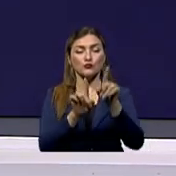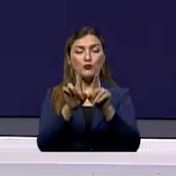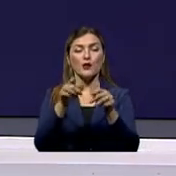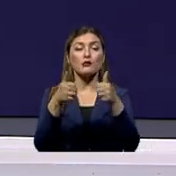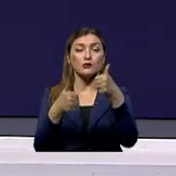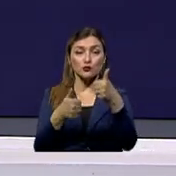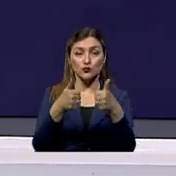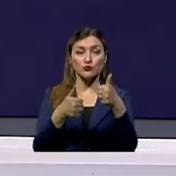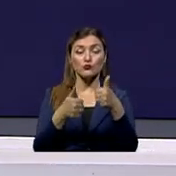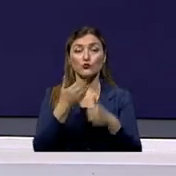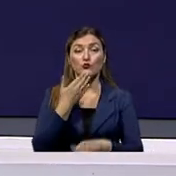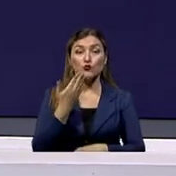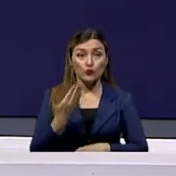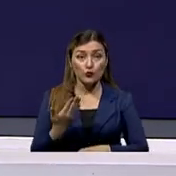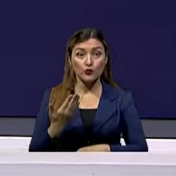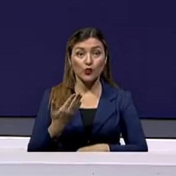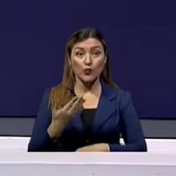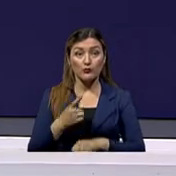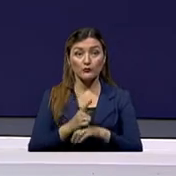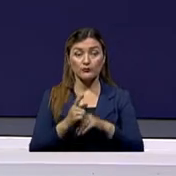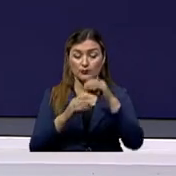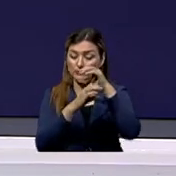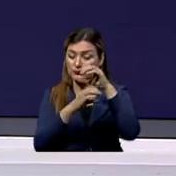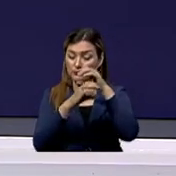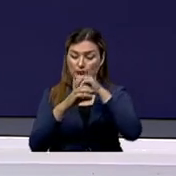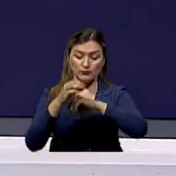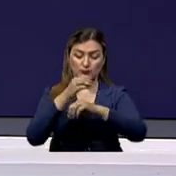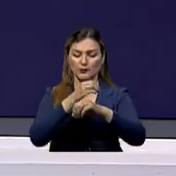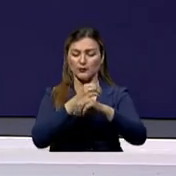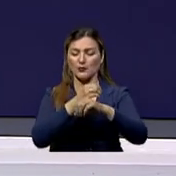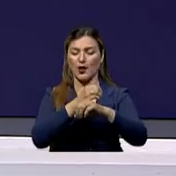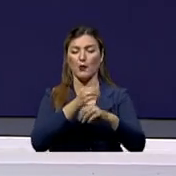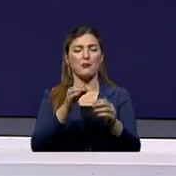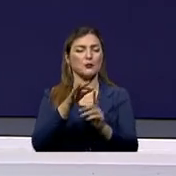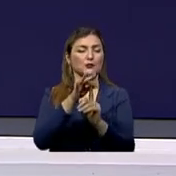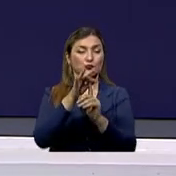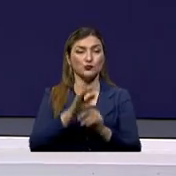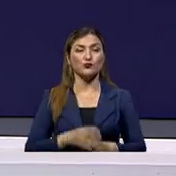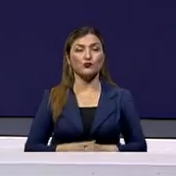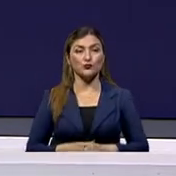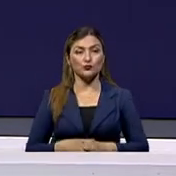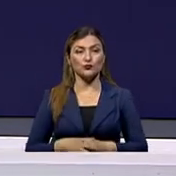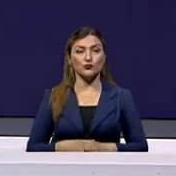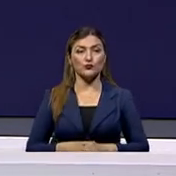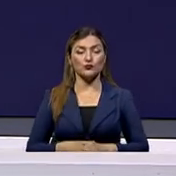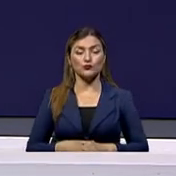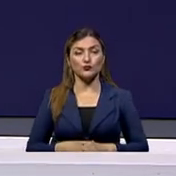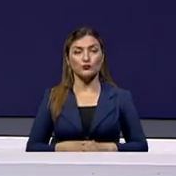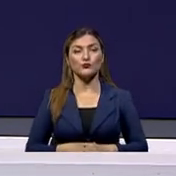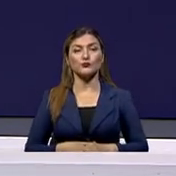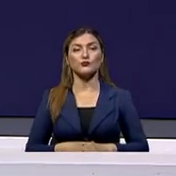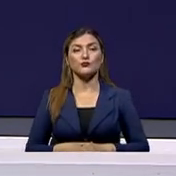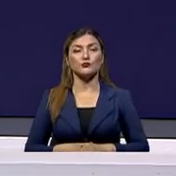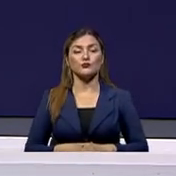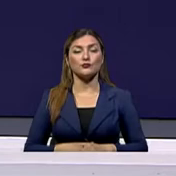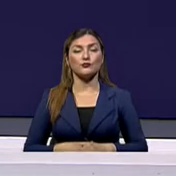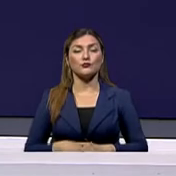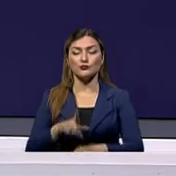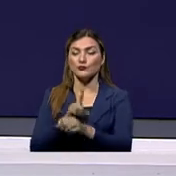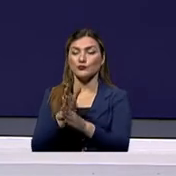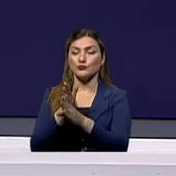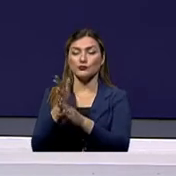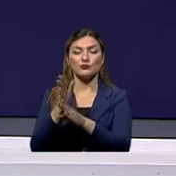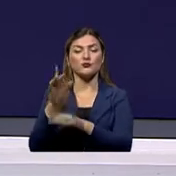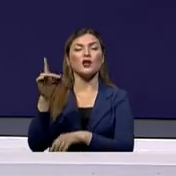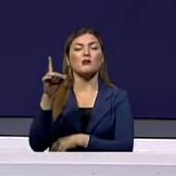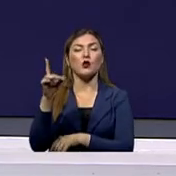pues obviamente se hace a través de la dermatoscopía, como lo dijimos antes, y pues definitivamente esto sí radica en el especialista en